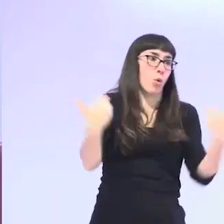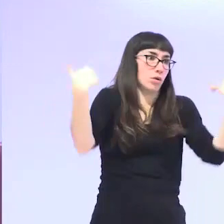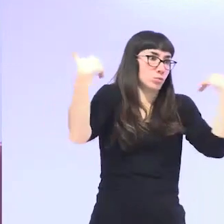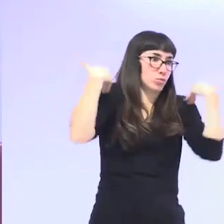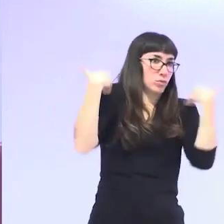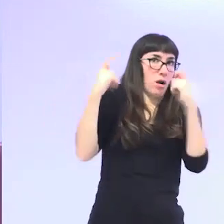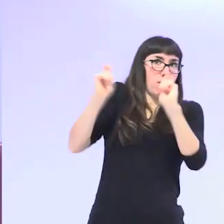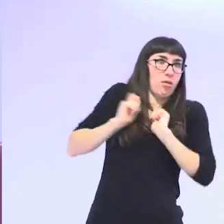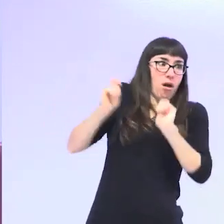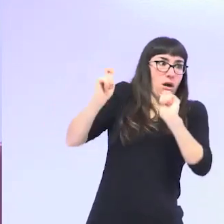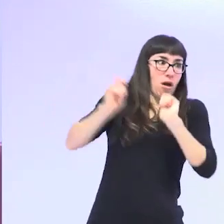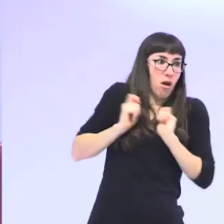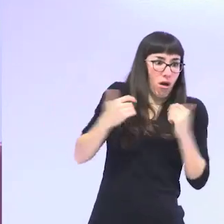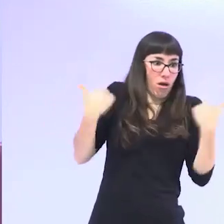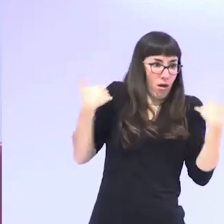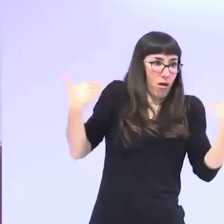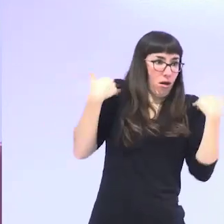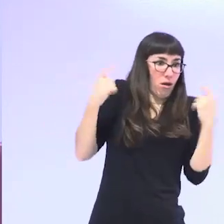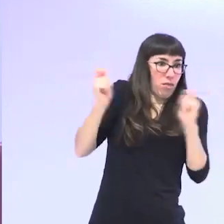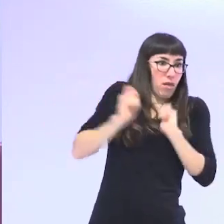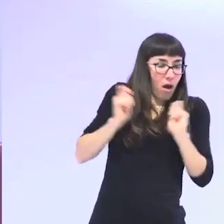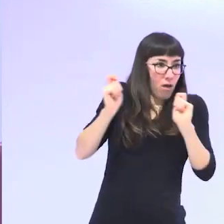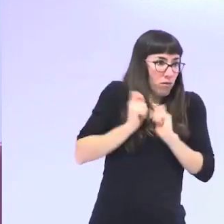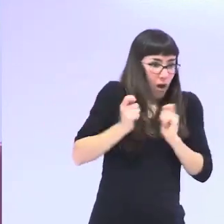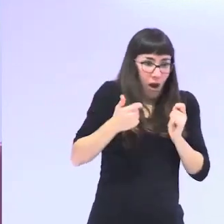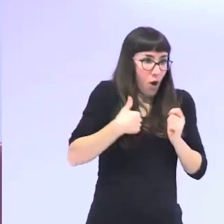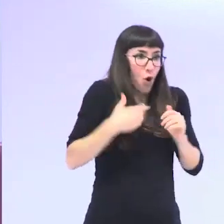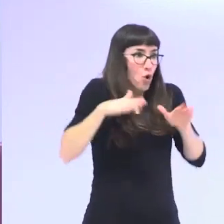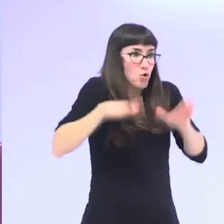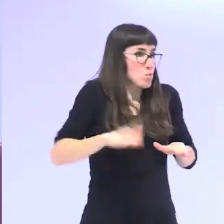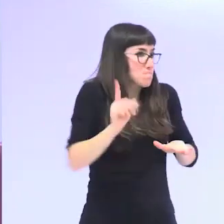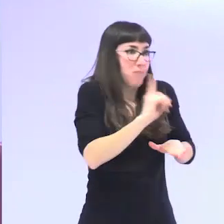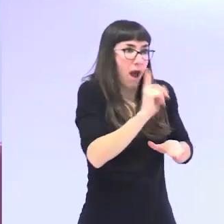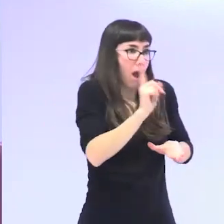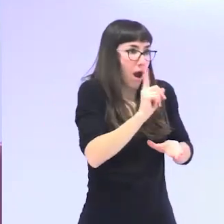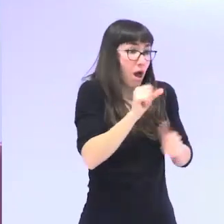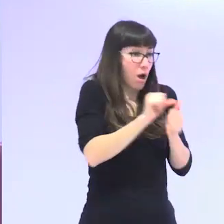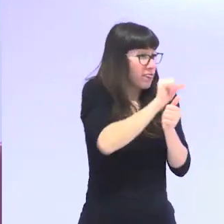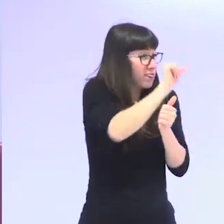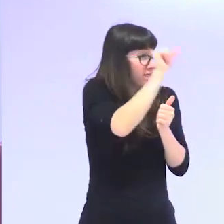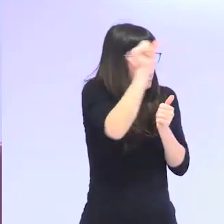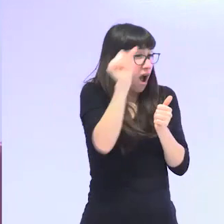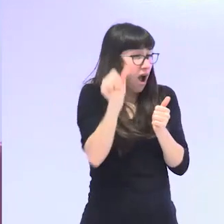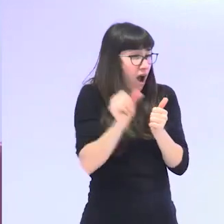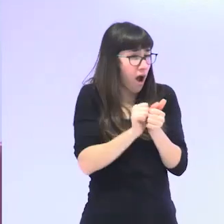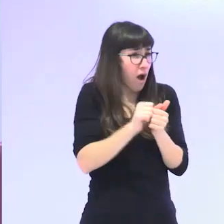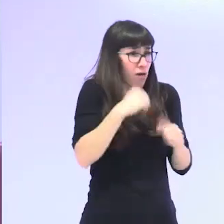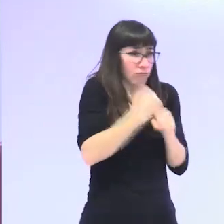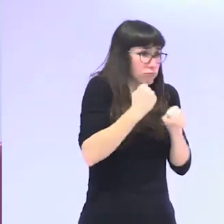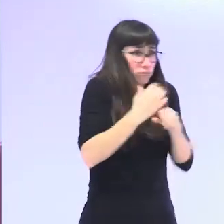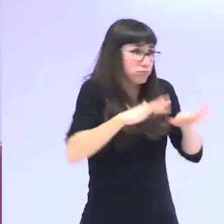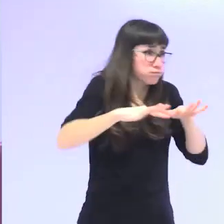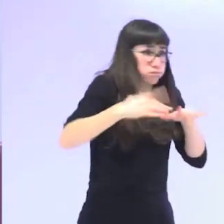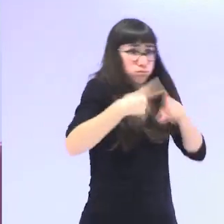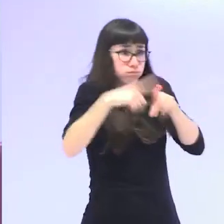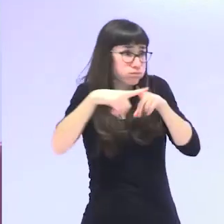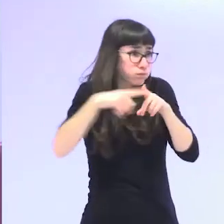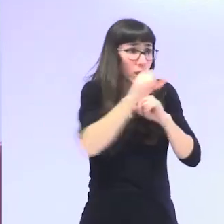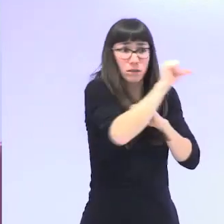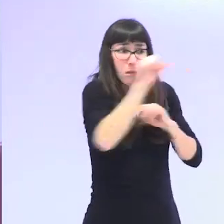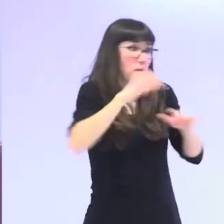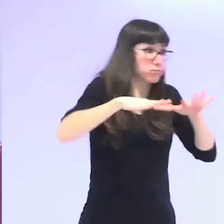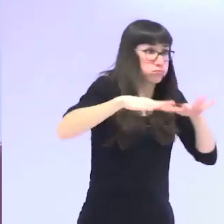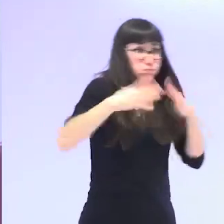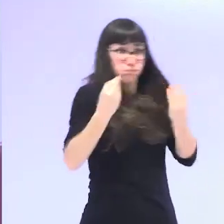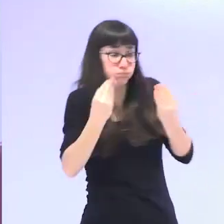cuidados y de tareas porque no paramos de hacer cosas a lo largo de todo el día y a lo largo de toda la semana por lo tanto no es que